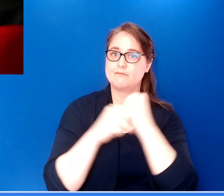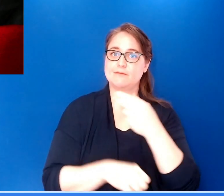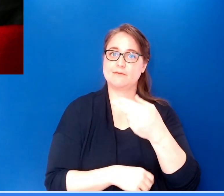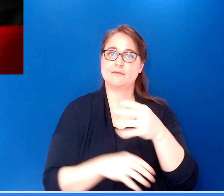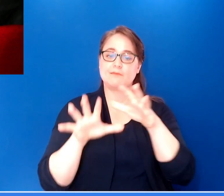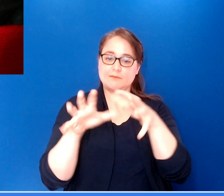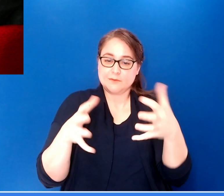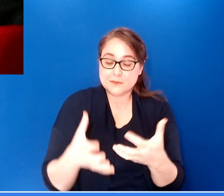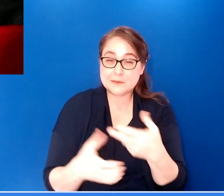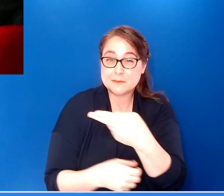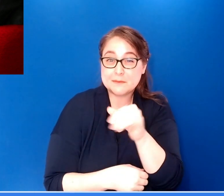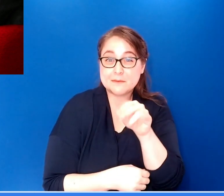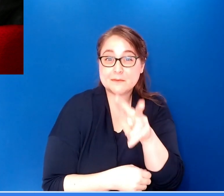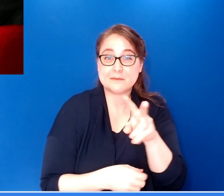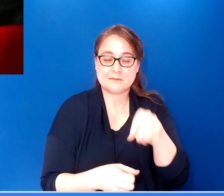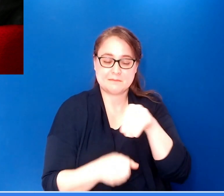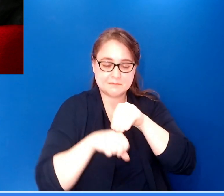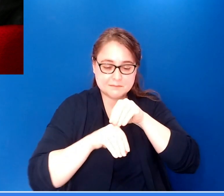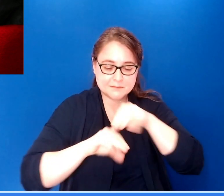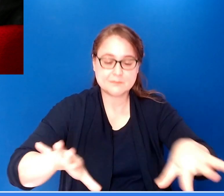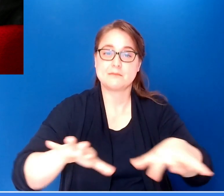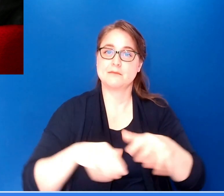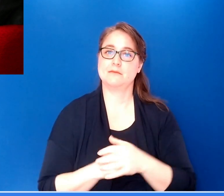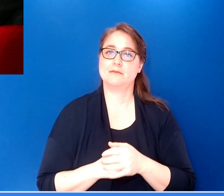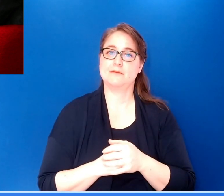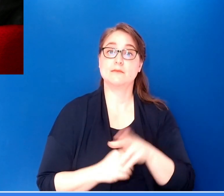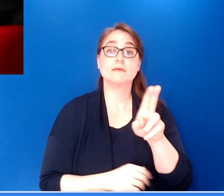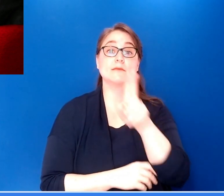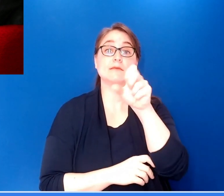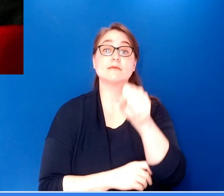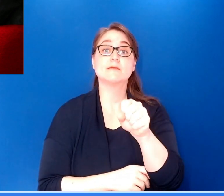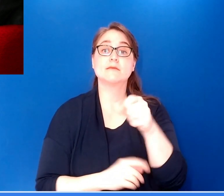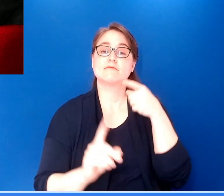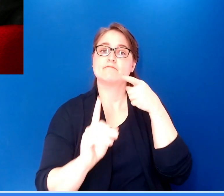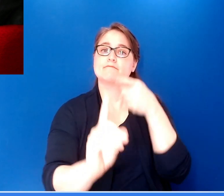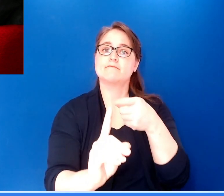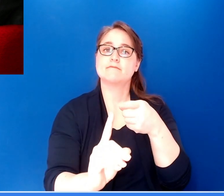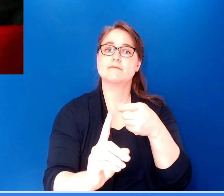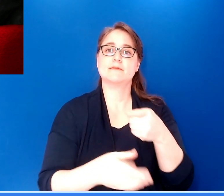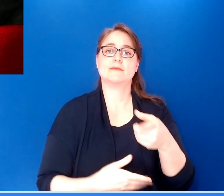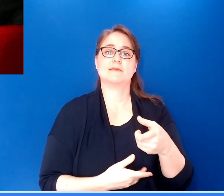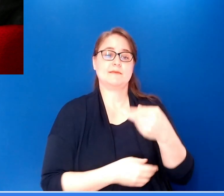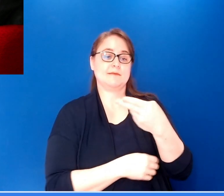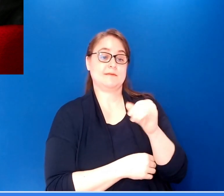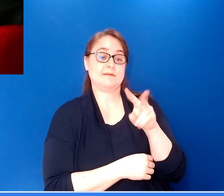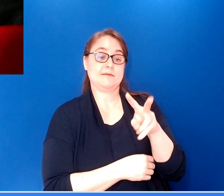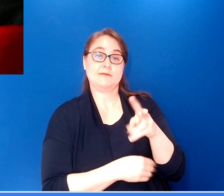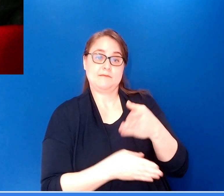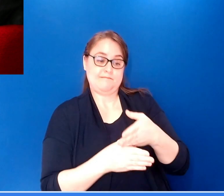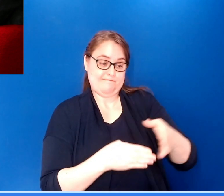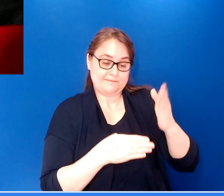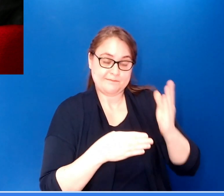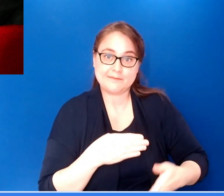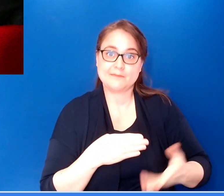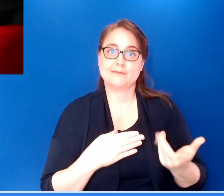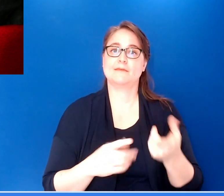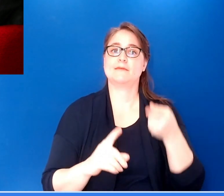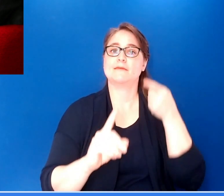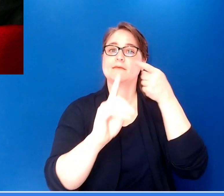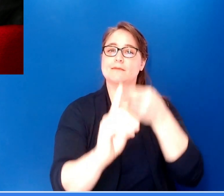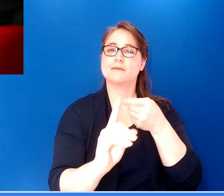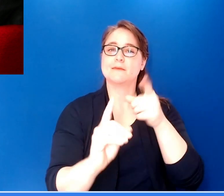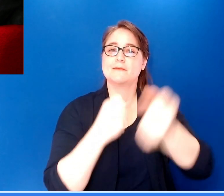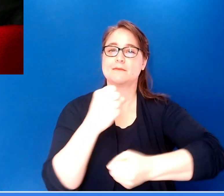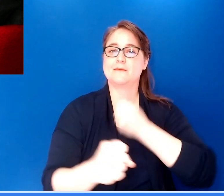a la salud pública global para el 2030, como parte de la estrategia actual a cinco años de PEPFAR. Aunque todavía